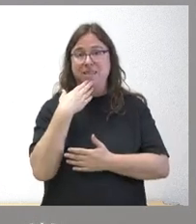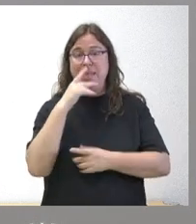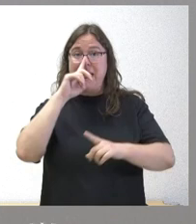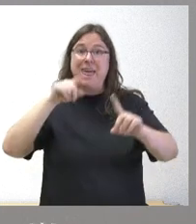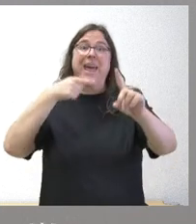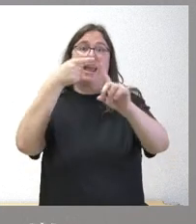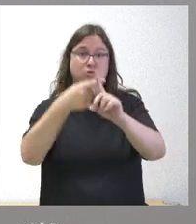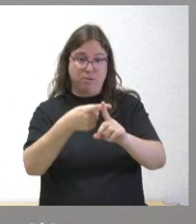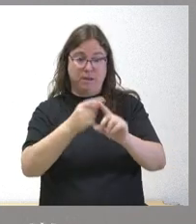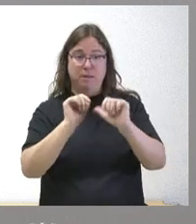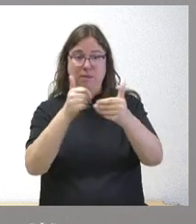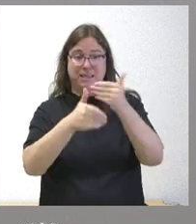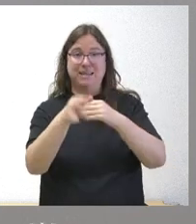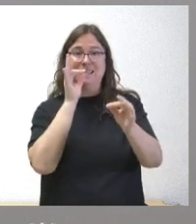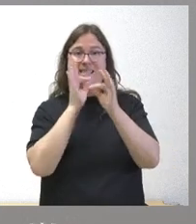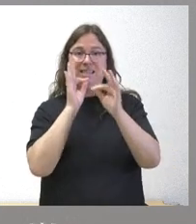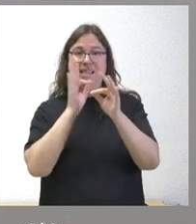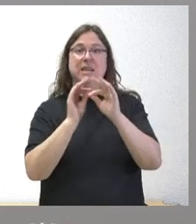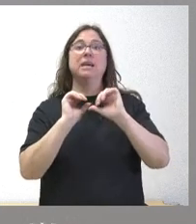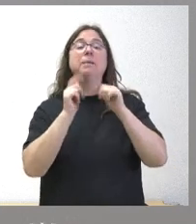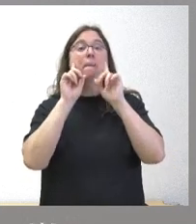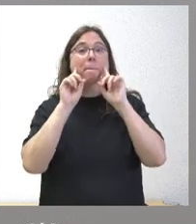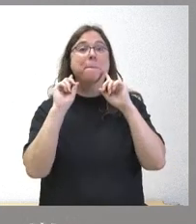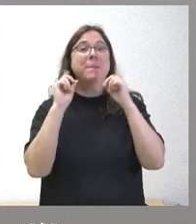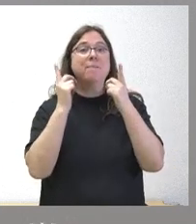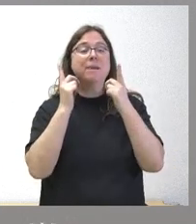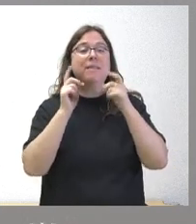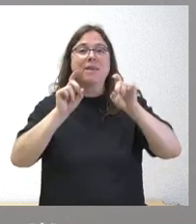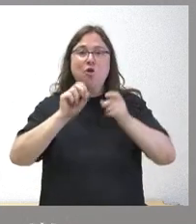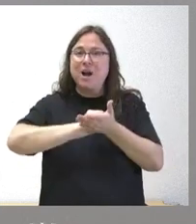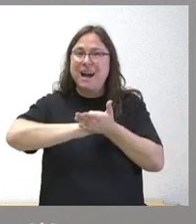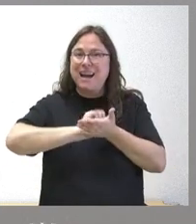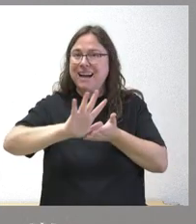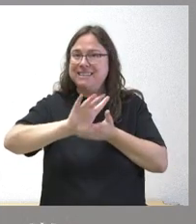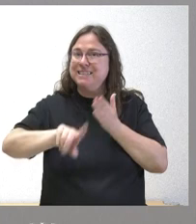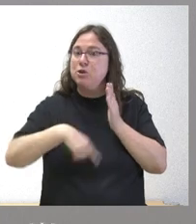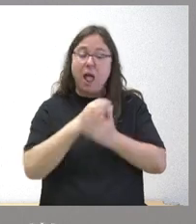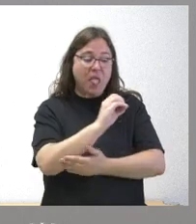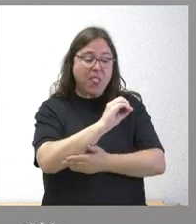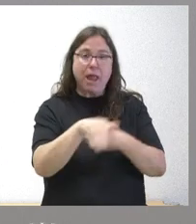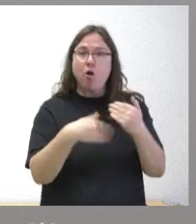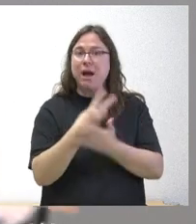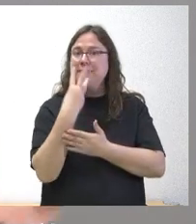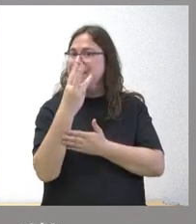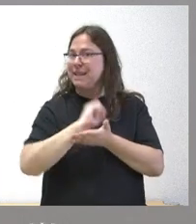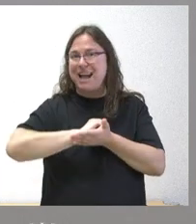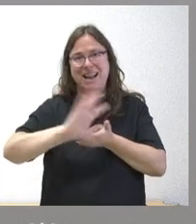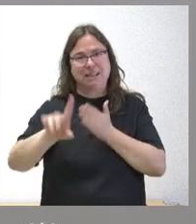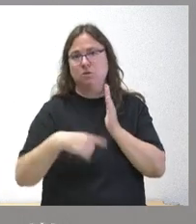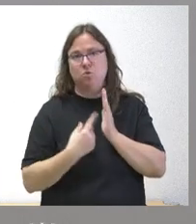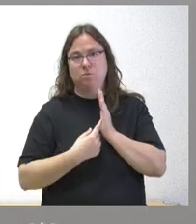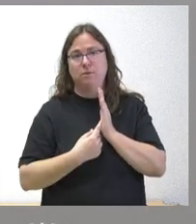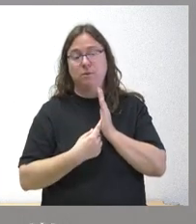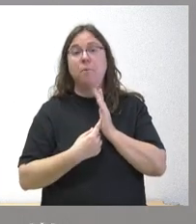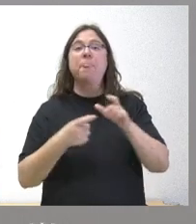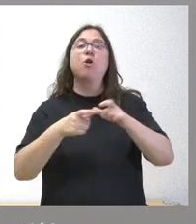académico el que empieza en septiembre será la primera vez que tengamos la educación gratuita también de cero a tres años tenemos en marcha ese bono